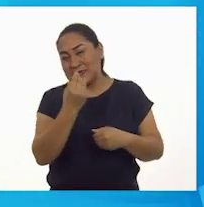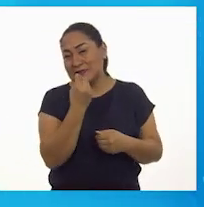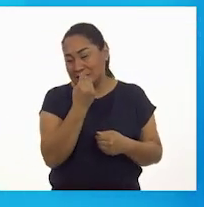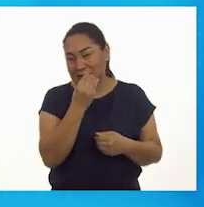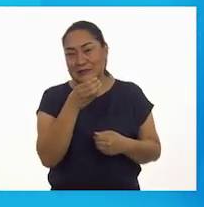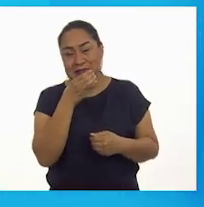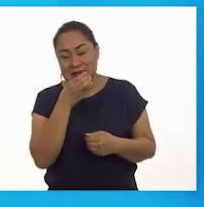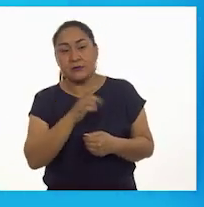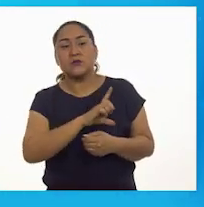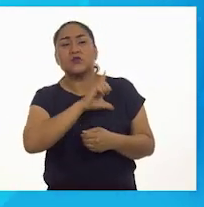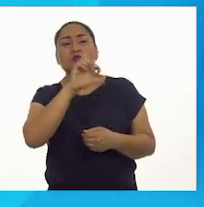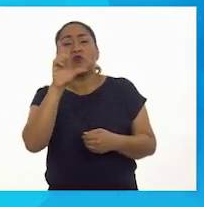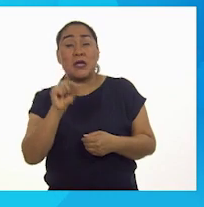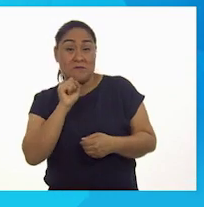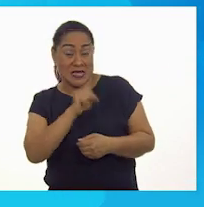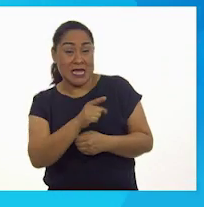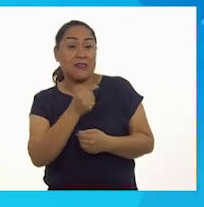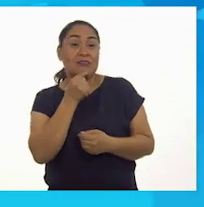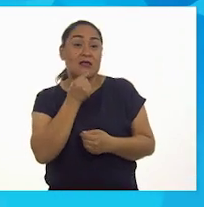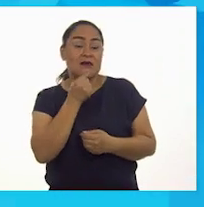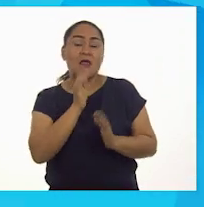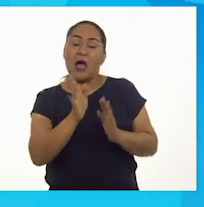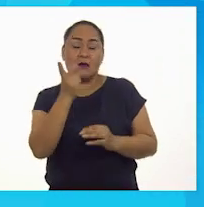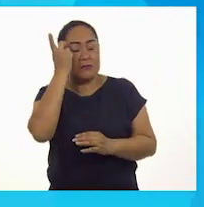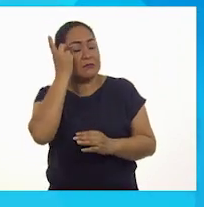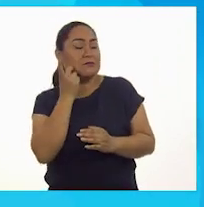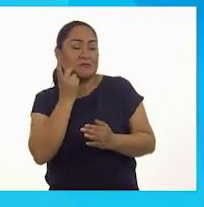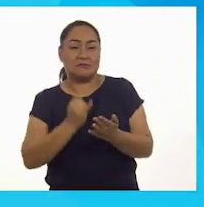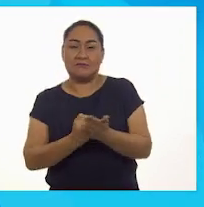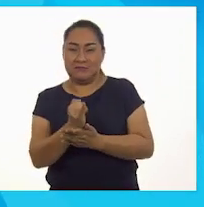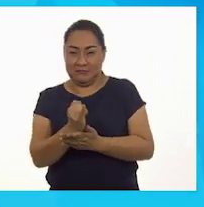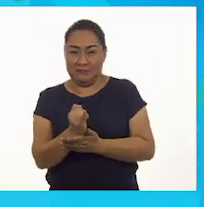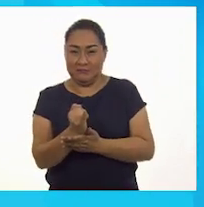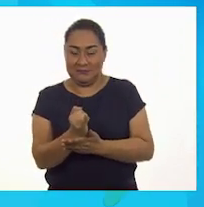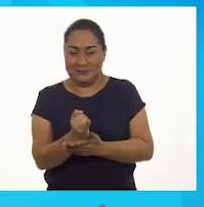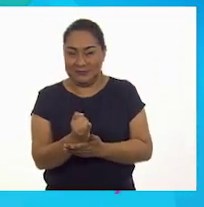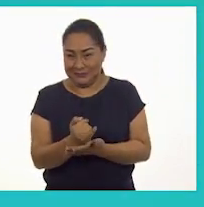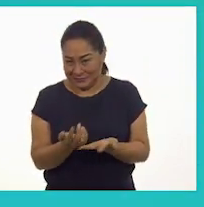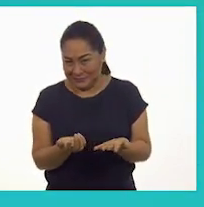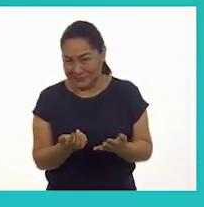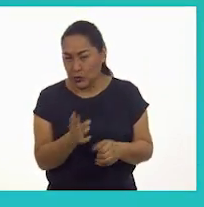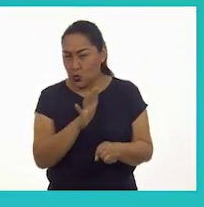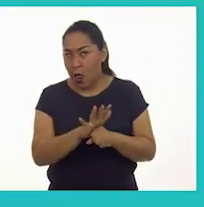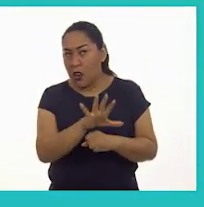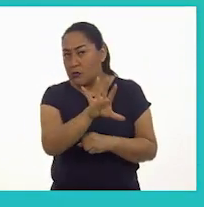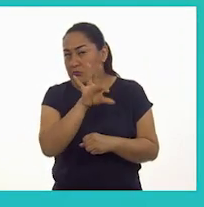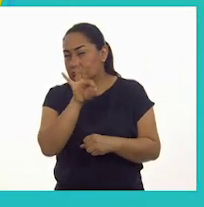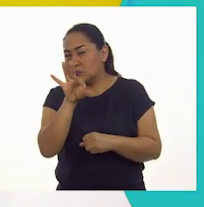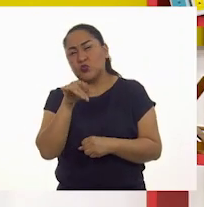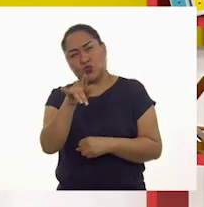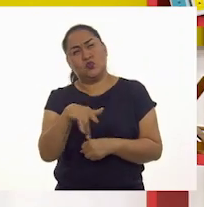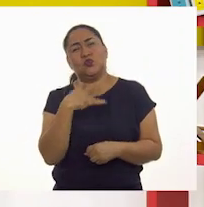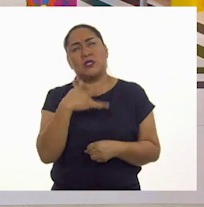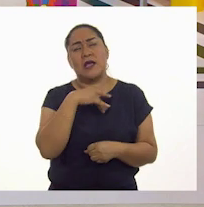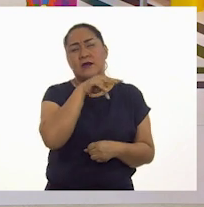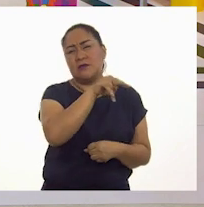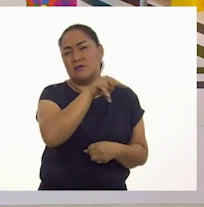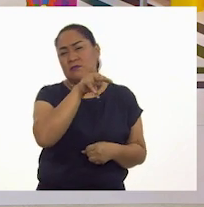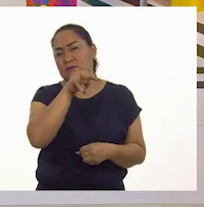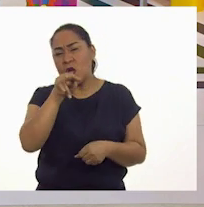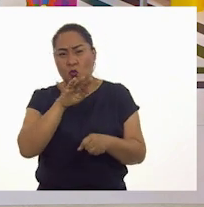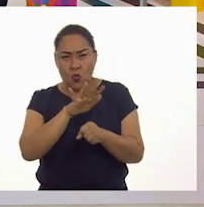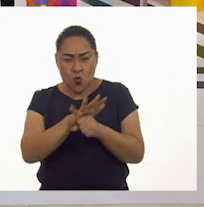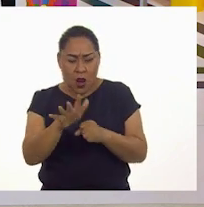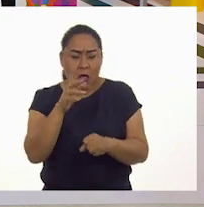para finalizar, tenemos al mismo niño, pero ya acostadito en su cama, listo para dormir. Muy bien. Piensen de esas imágenes cuál